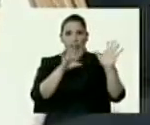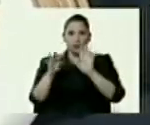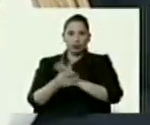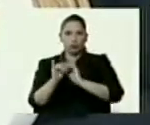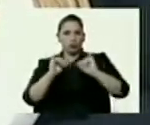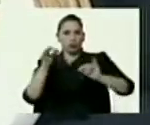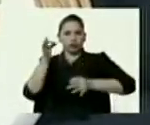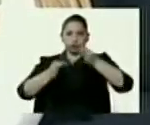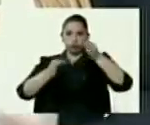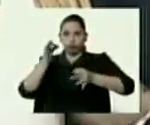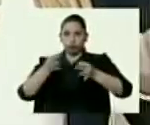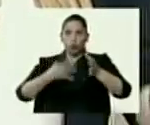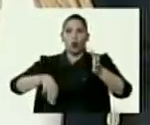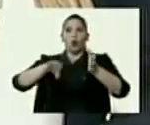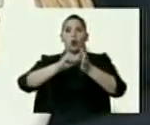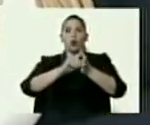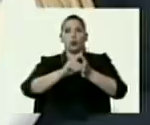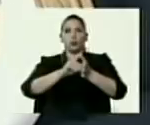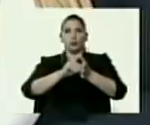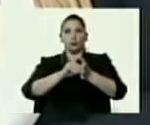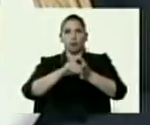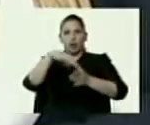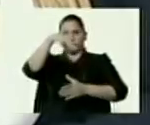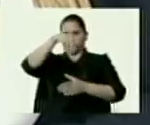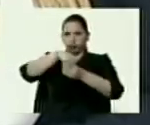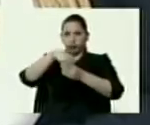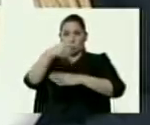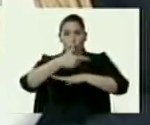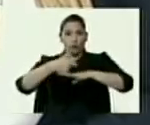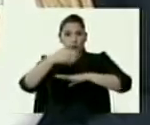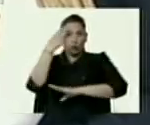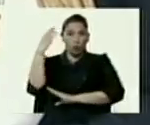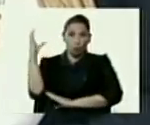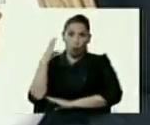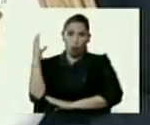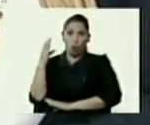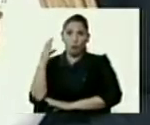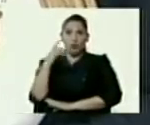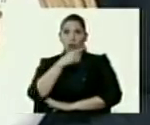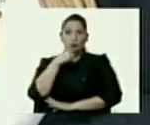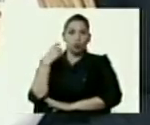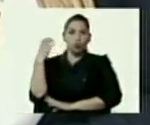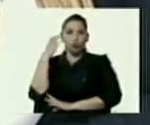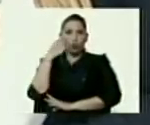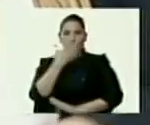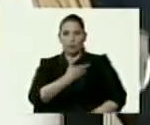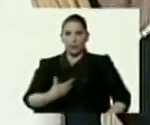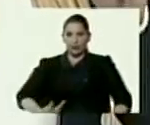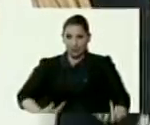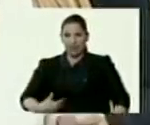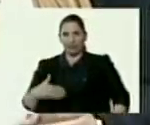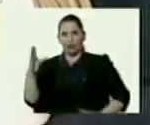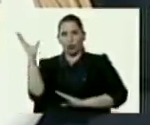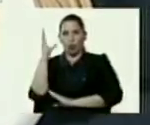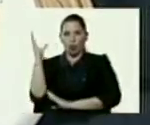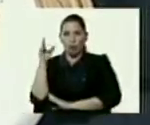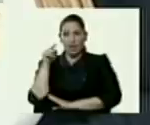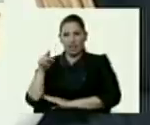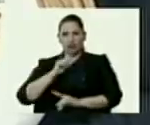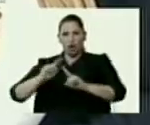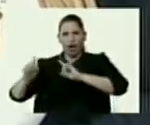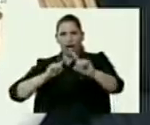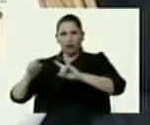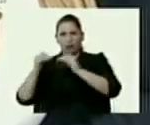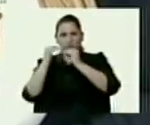justamente vuelven a poner e involucrar al gobierno de Colombia de Iván Duque, el presidente de esa nación, en estos actos de